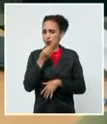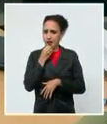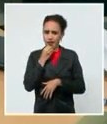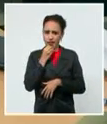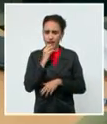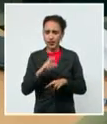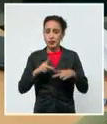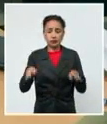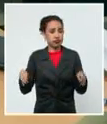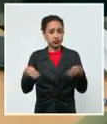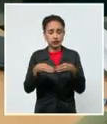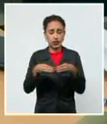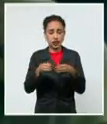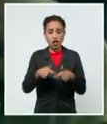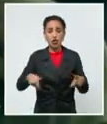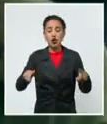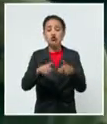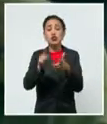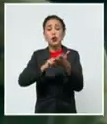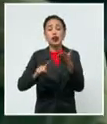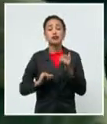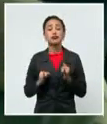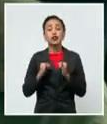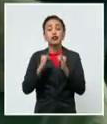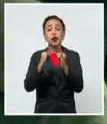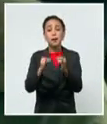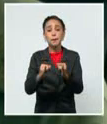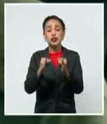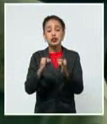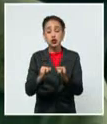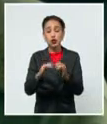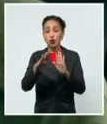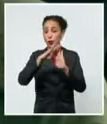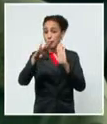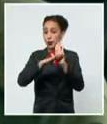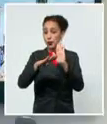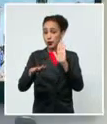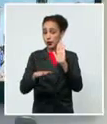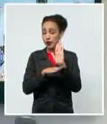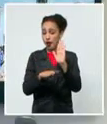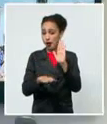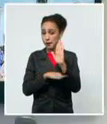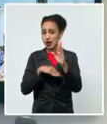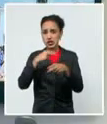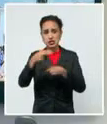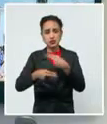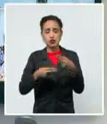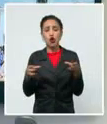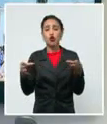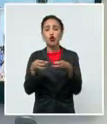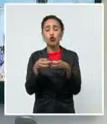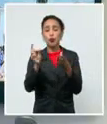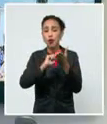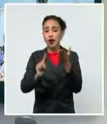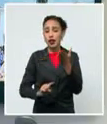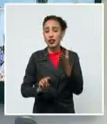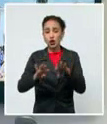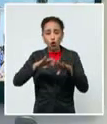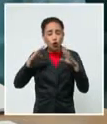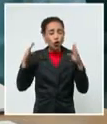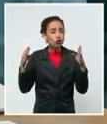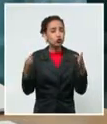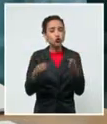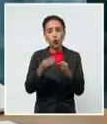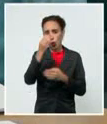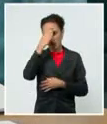cierre del Consejo Energético, la información del programa que implementará la Unión Eléctrica en todo el país